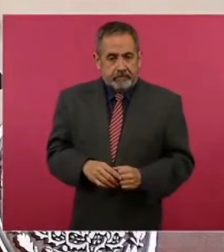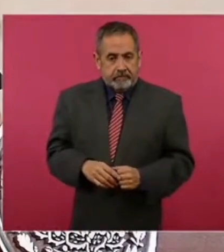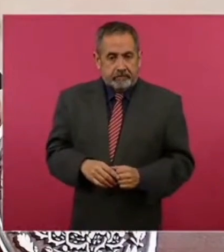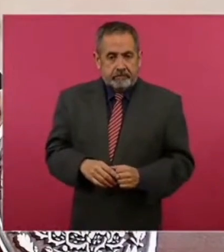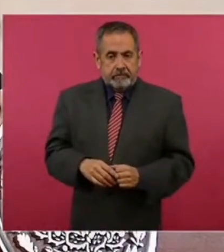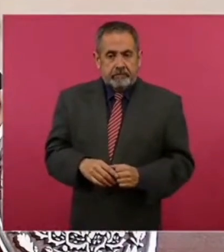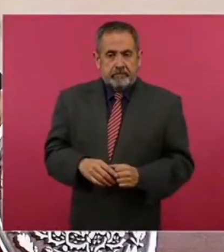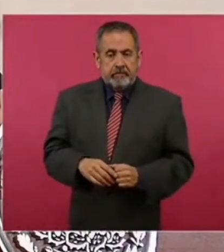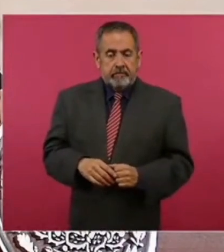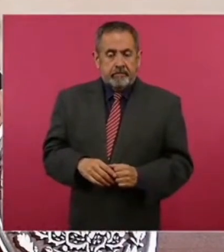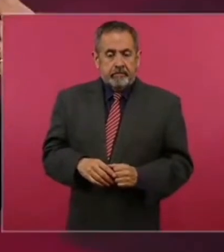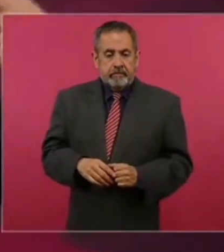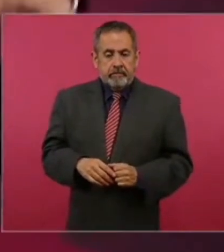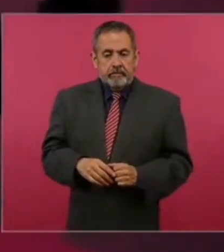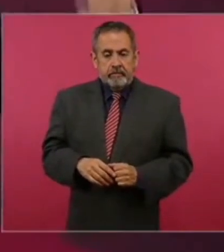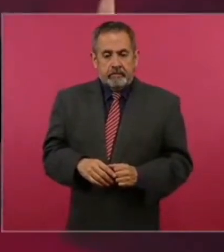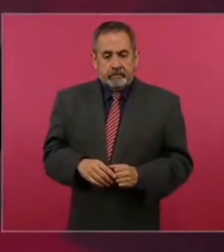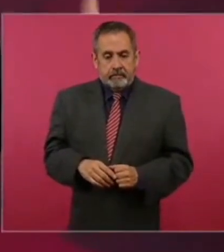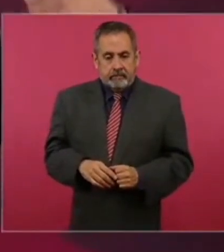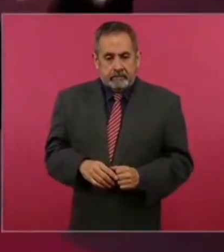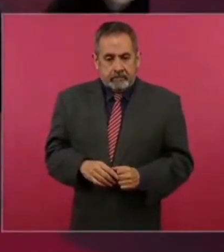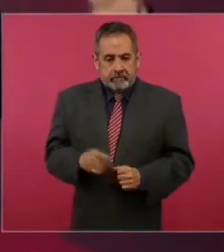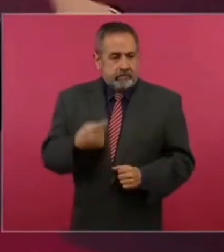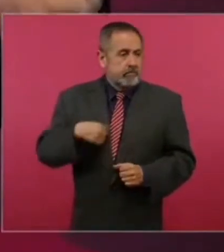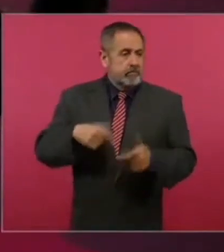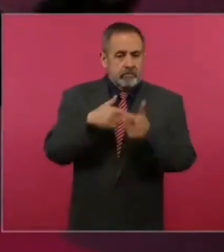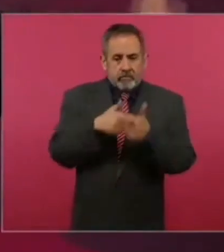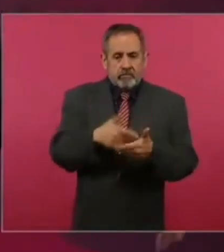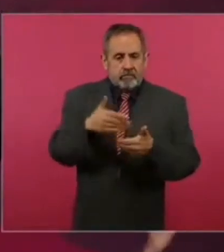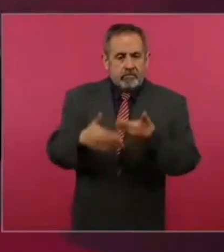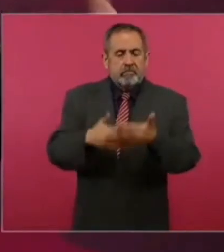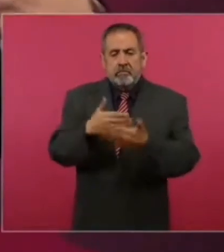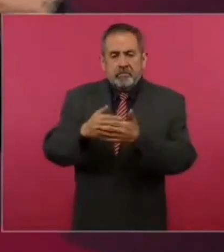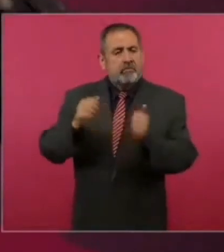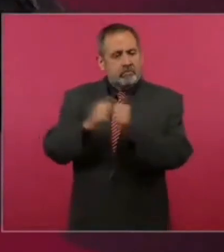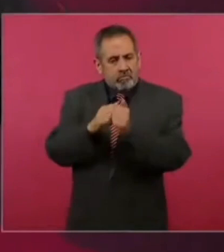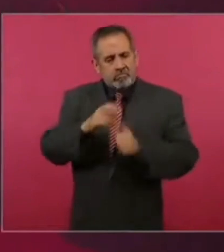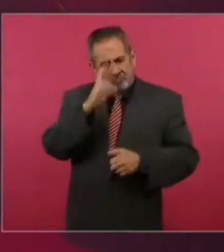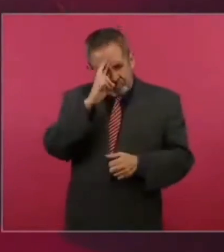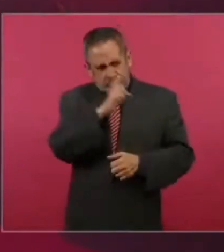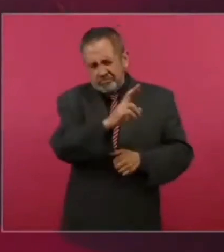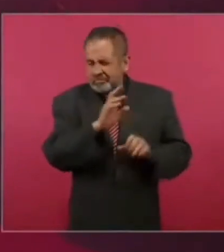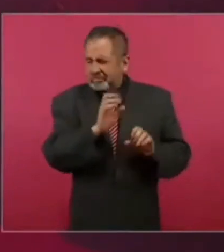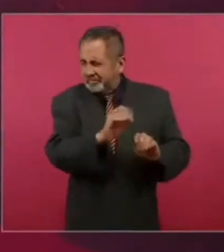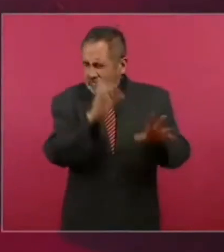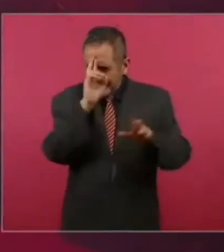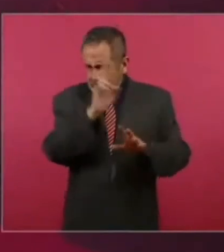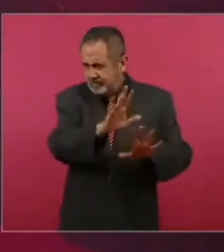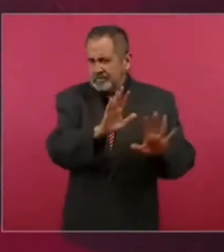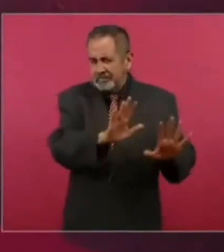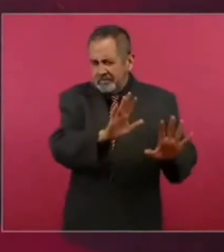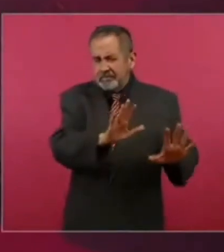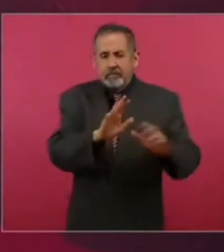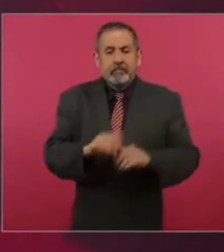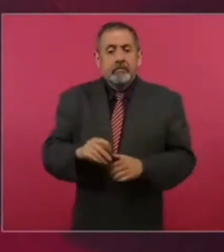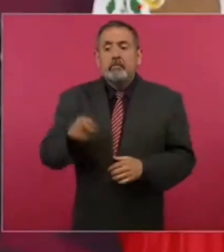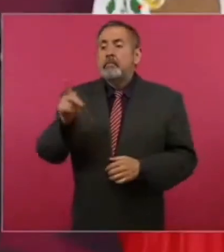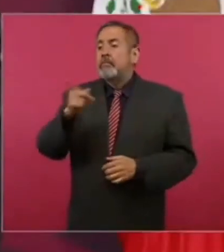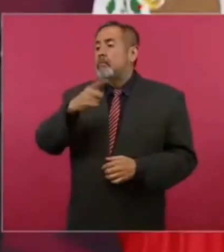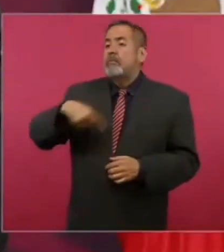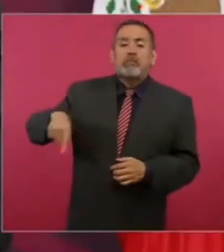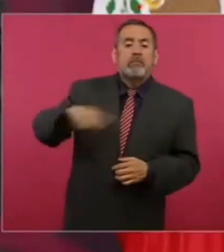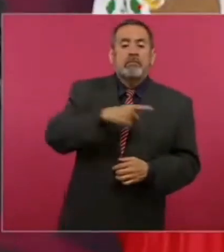seguir actuando de manera respetuosa, sino debemos de ser